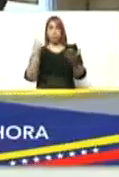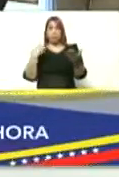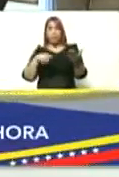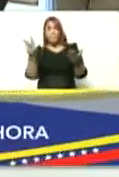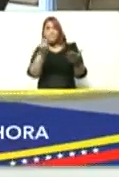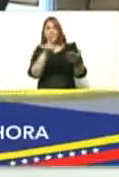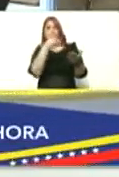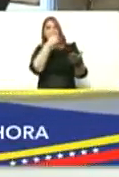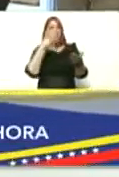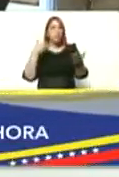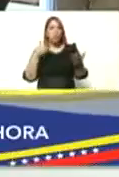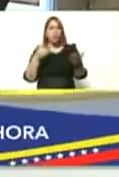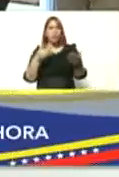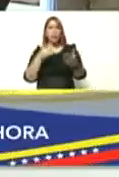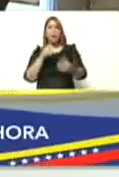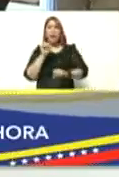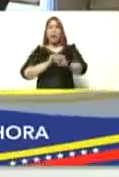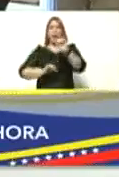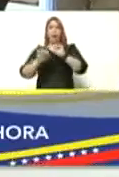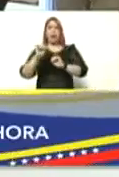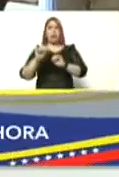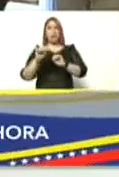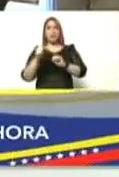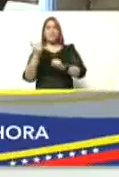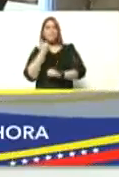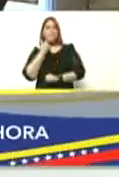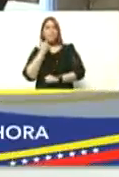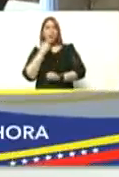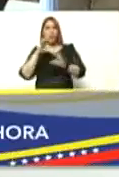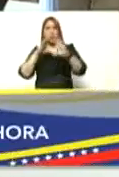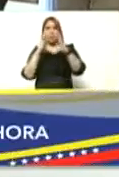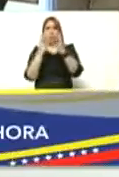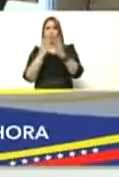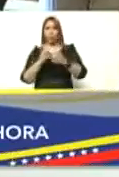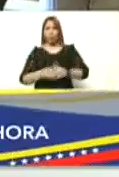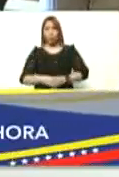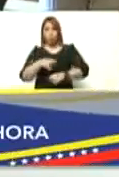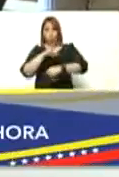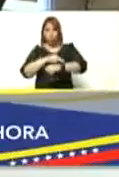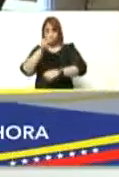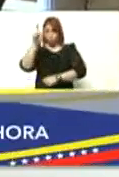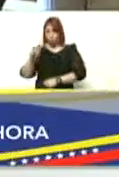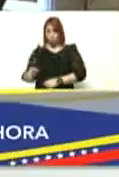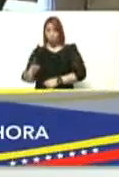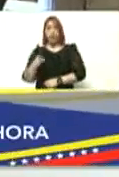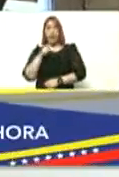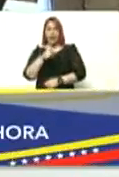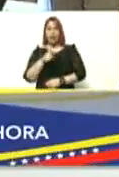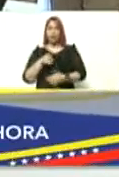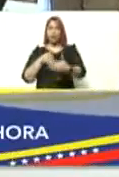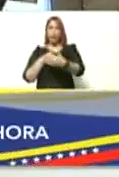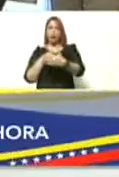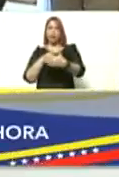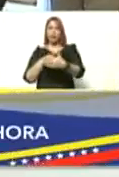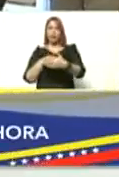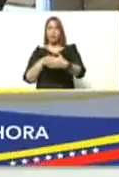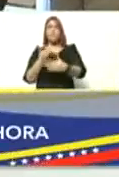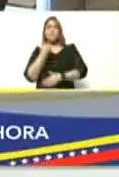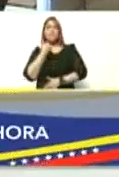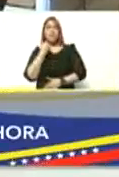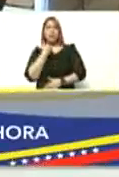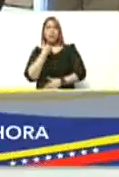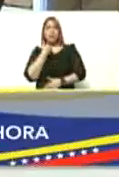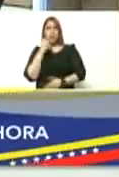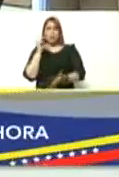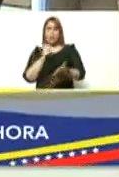los mejores antivirales del mundo doctor Alvarado que esos antivirales le lleguen a donde